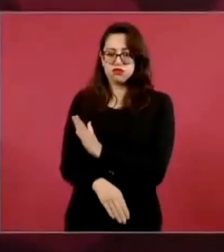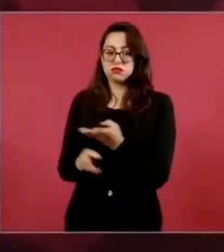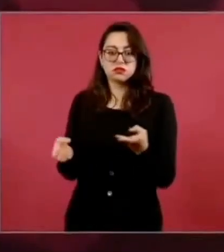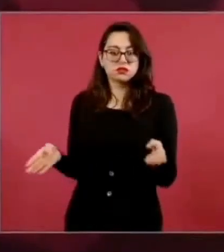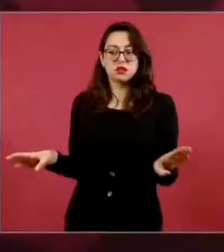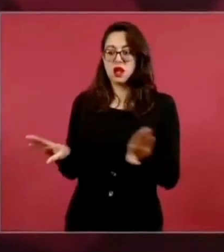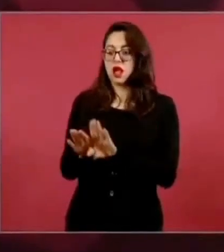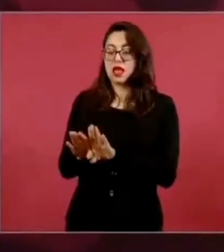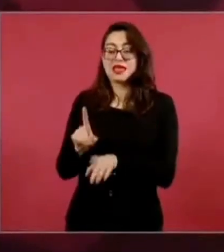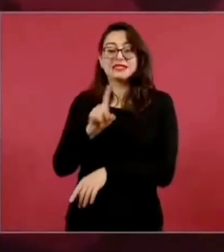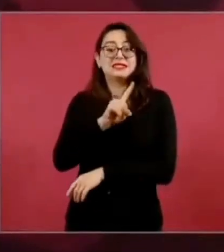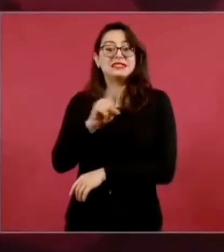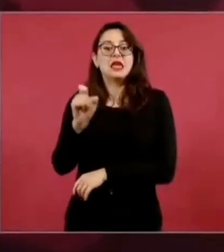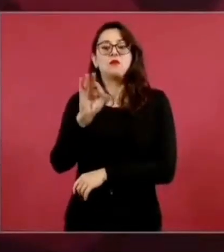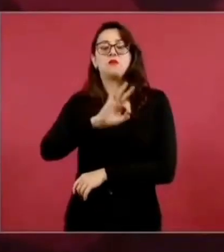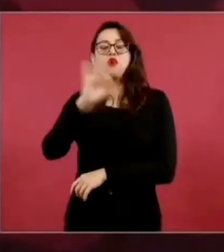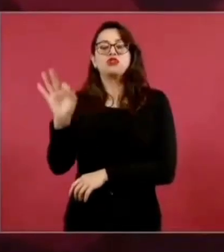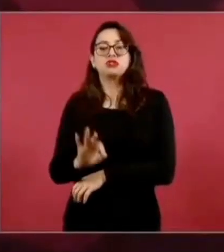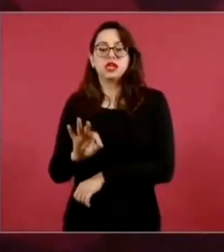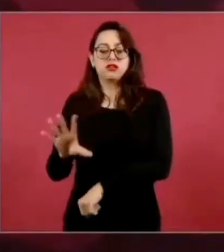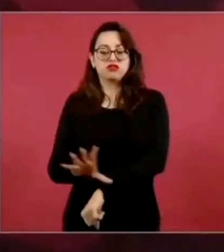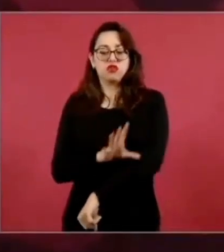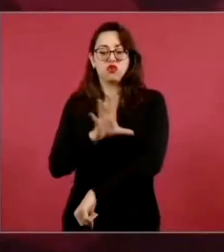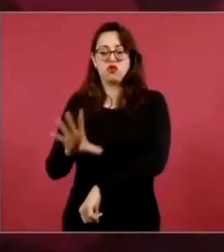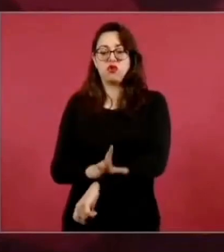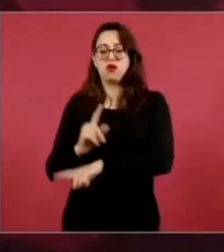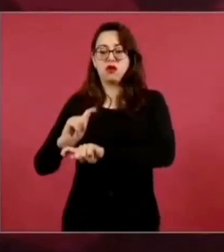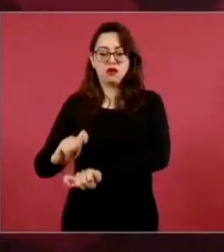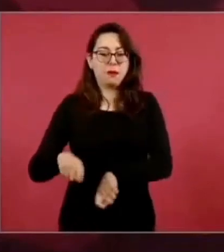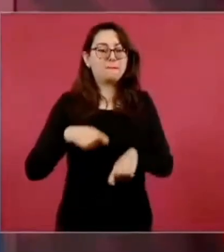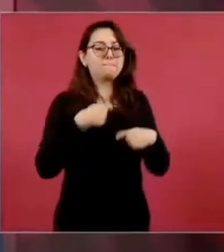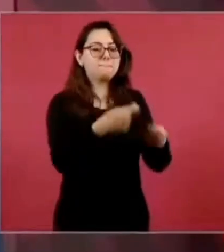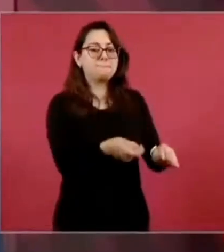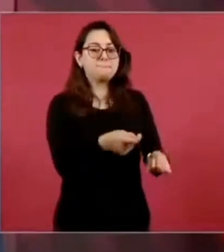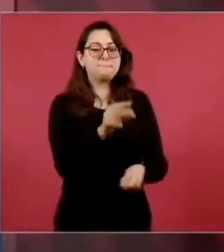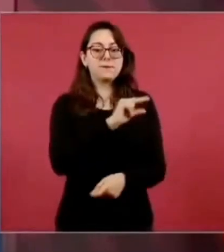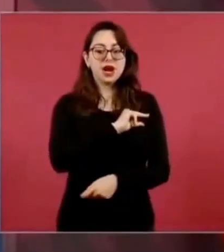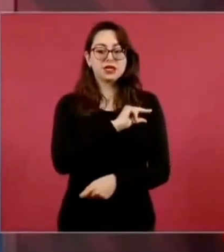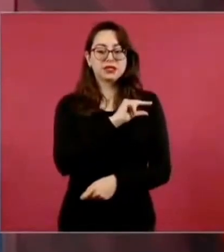dejar todo el mercado de la industria eléctrica a particulares.